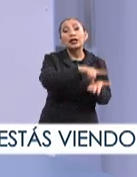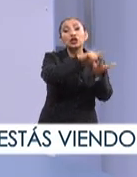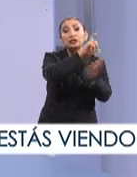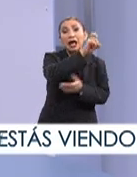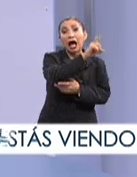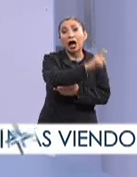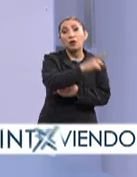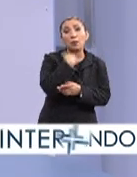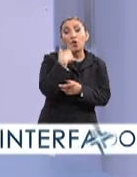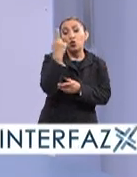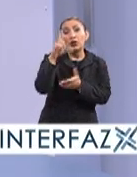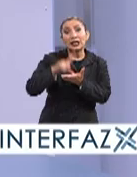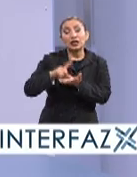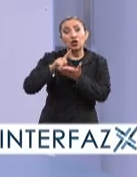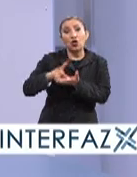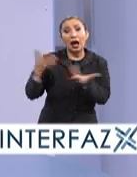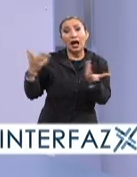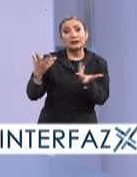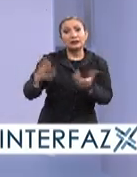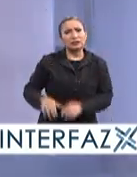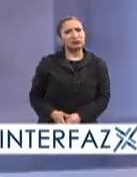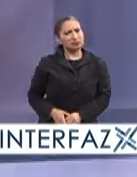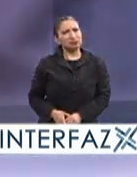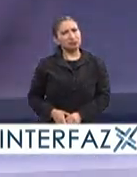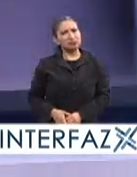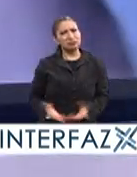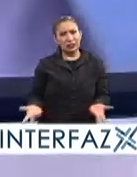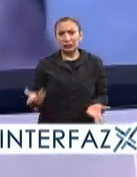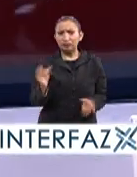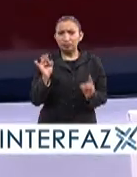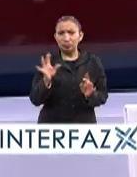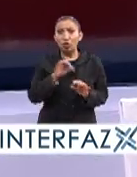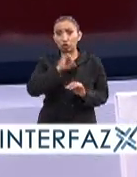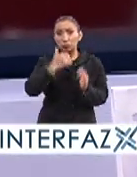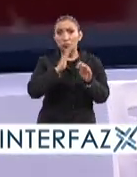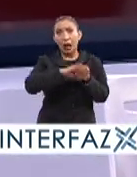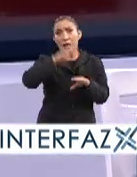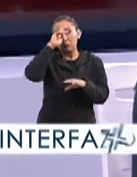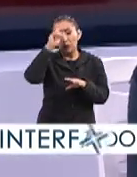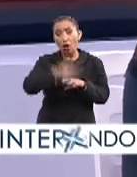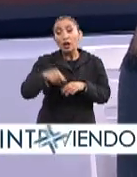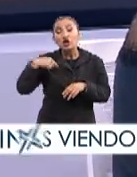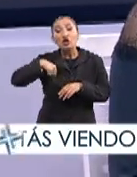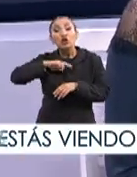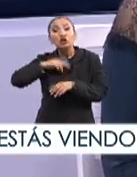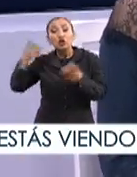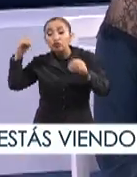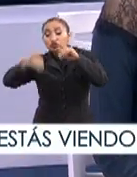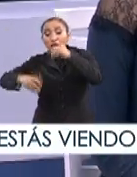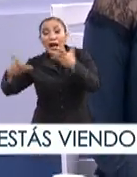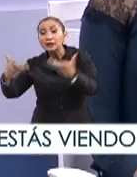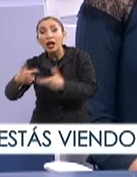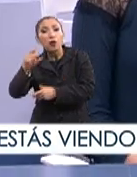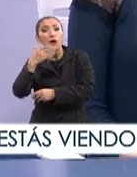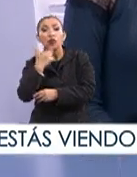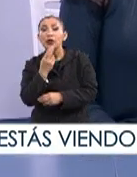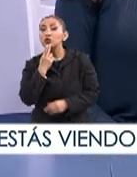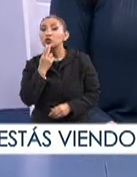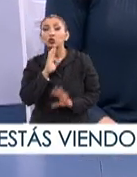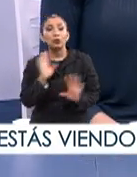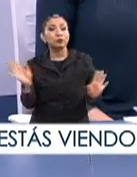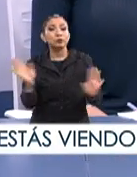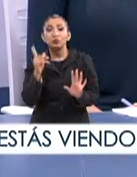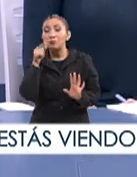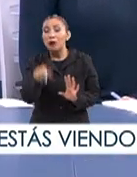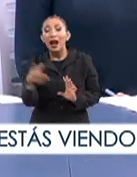de agua por cada litro de biodiesel que se produce y eso en el mejor de los casos. En nuestro proceso no hay agua de